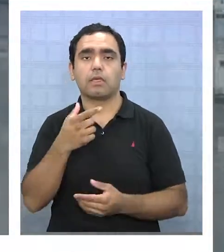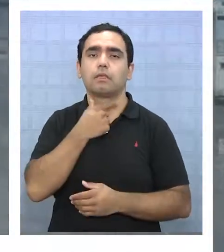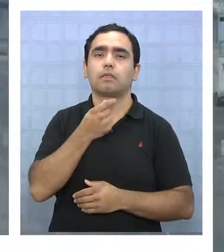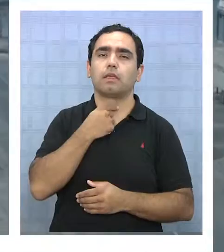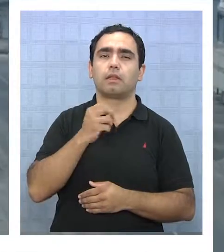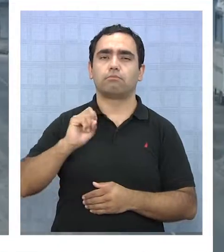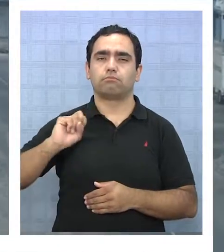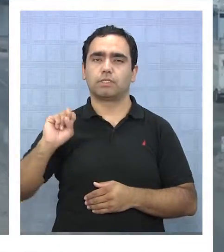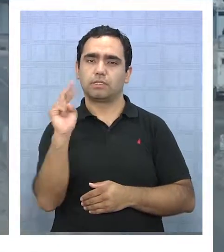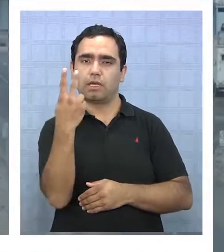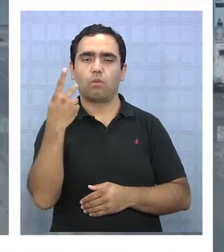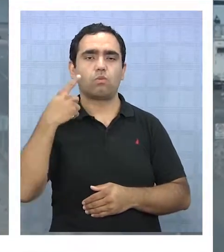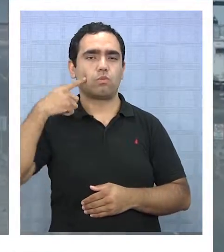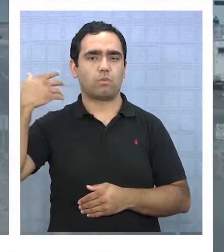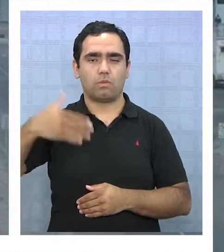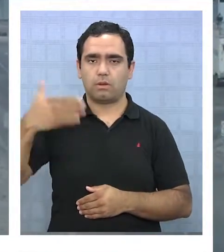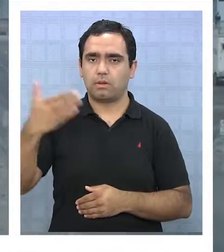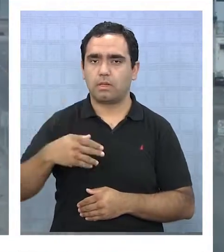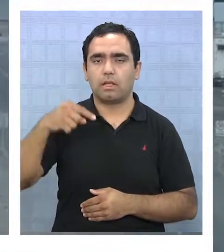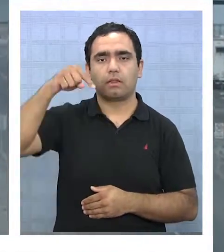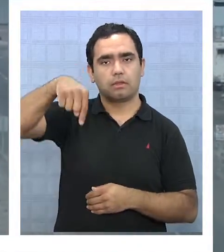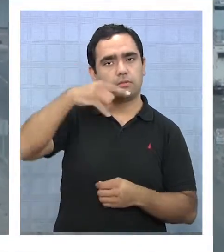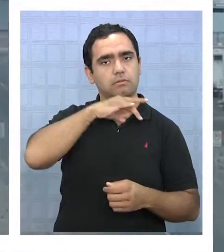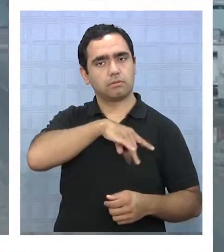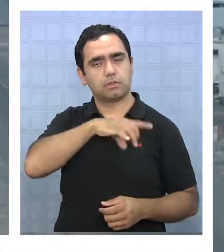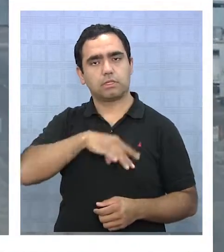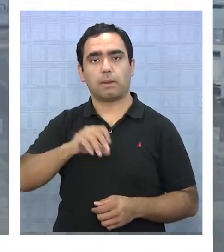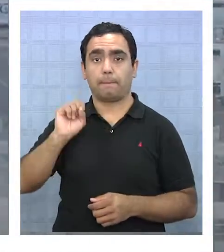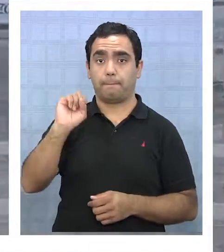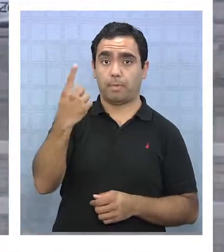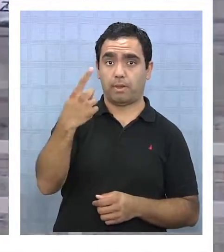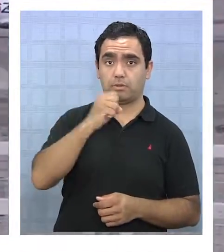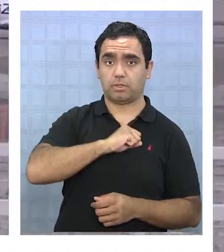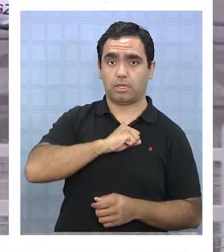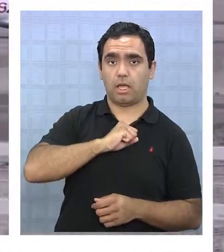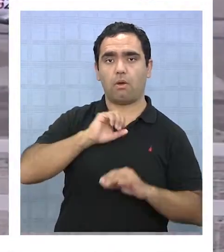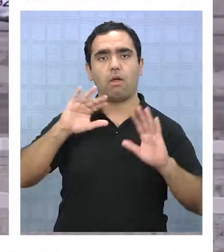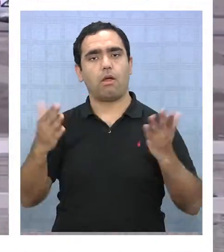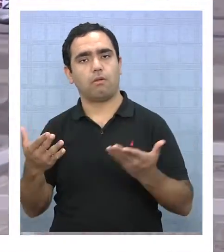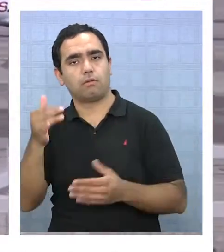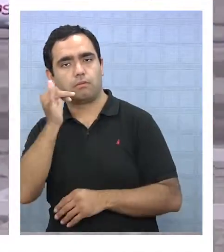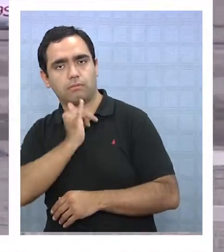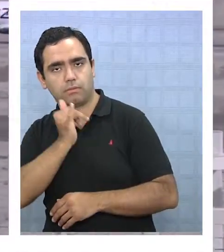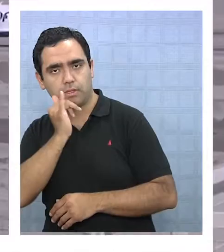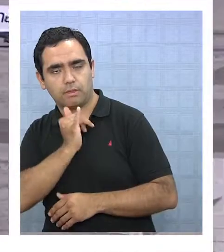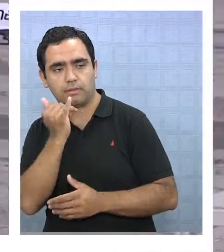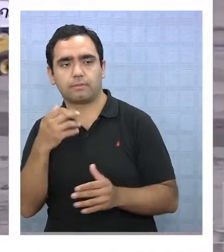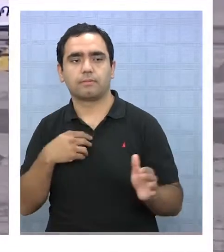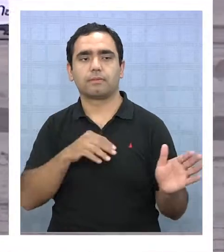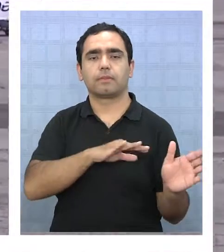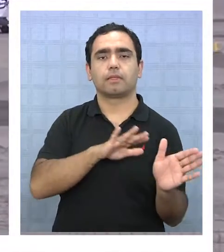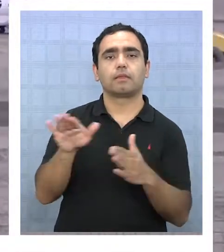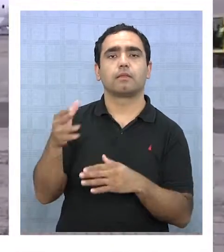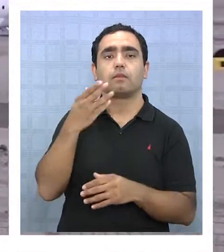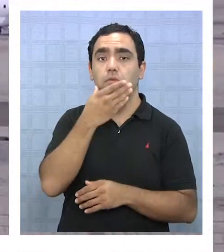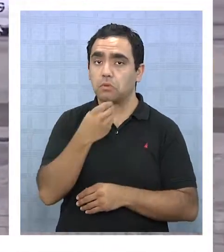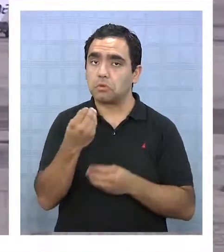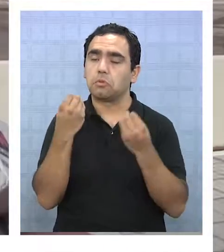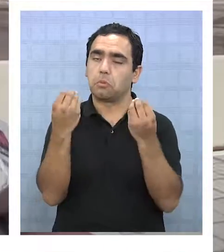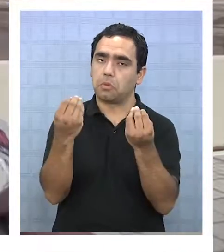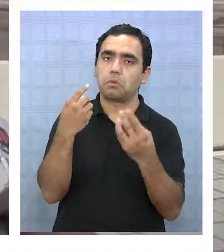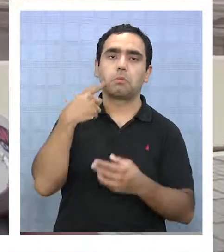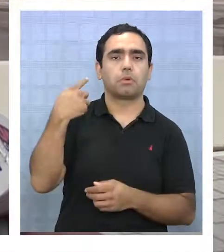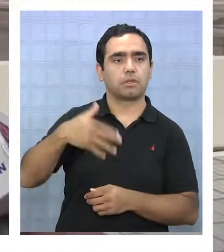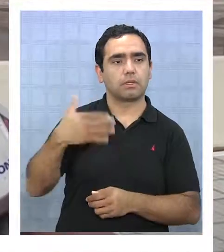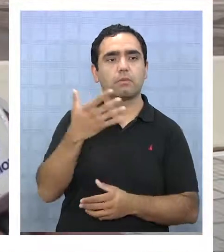convertirse en el segundo en importancia a nivel nacional después de Santiago, y este cambio es parte de esta mejora. Es un hito bastante